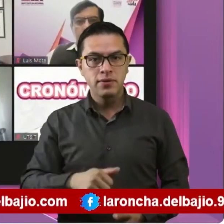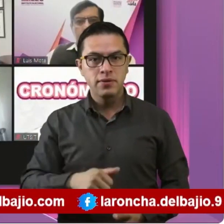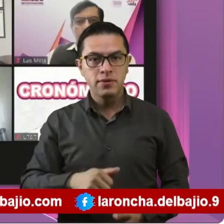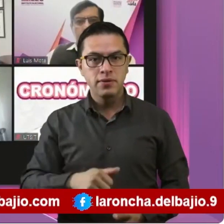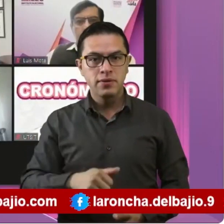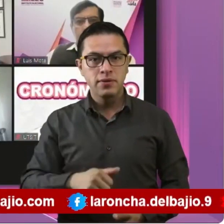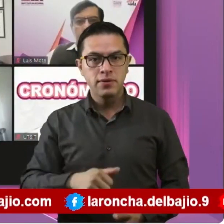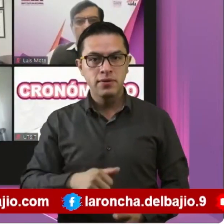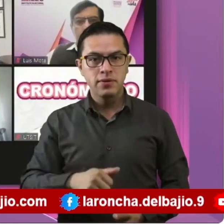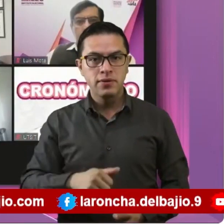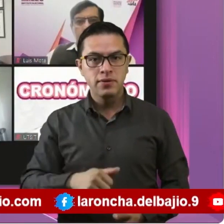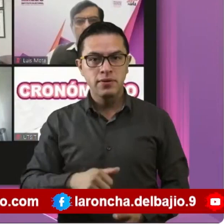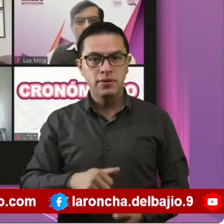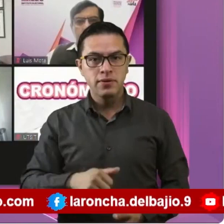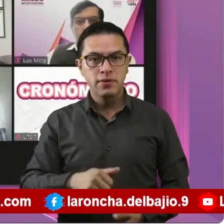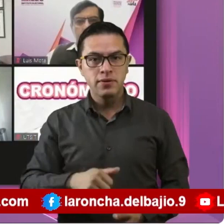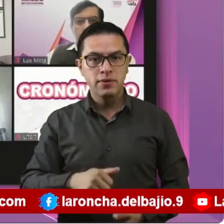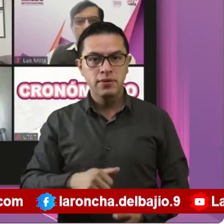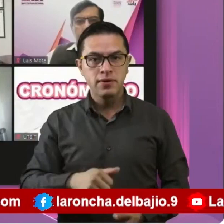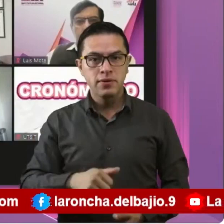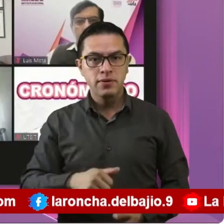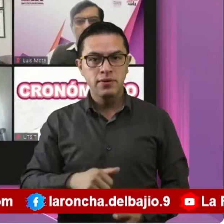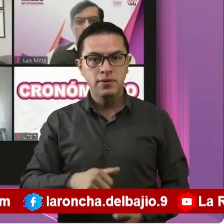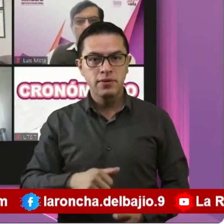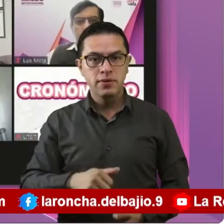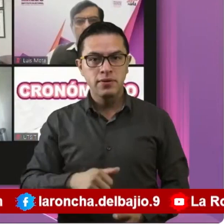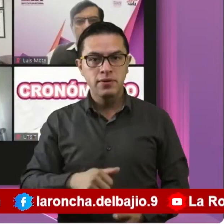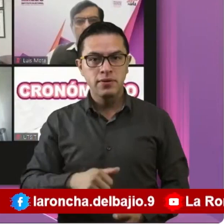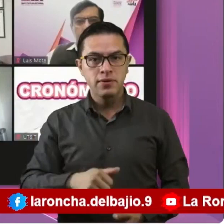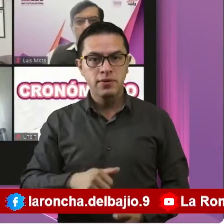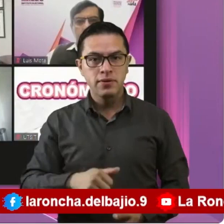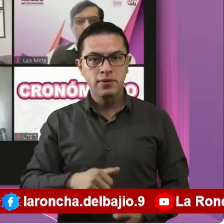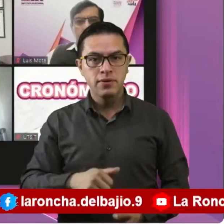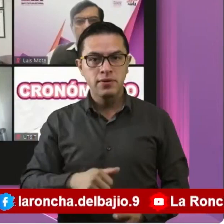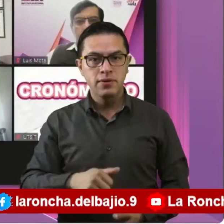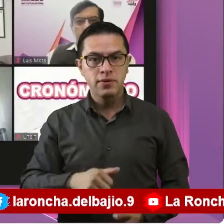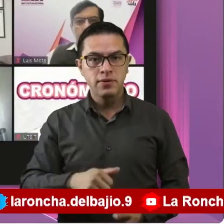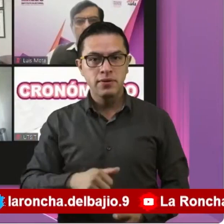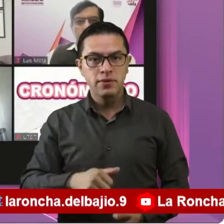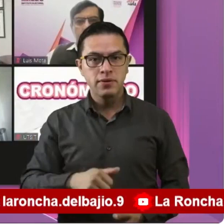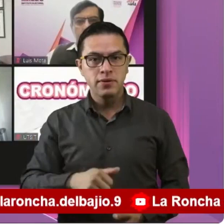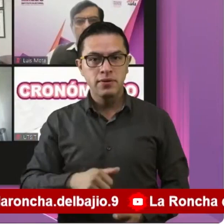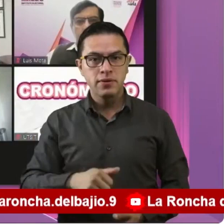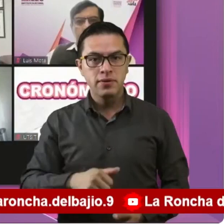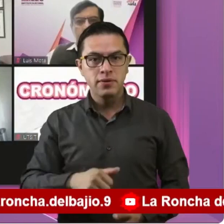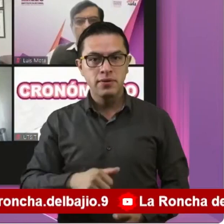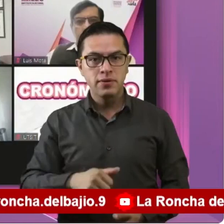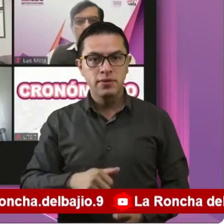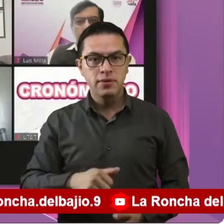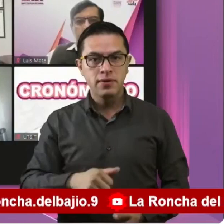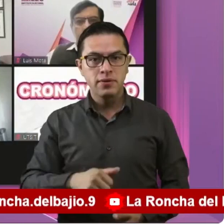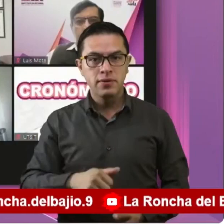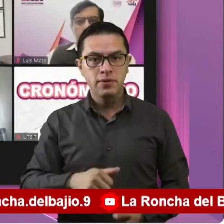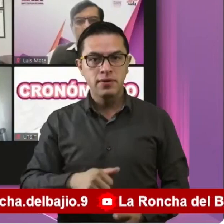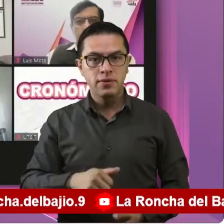de la rama administrativa y también del Servicio Profesional Electoral Nacional del Instituto correspondiente a este año, al 2024.